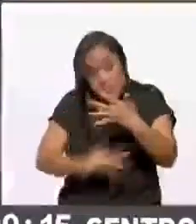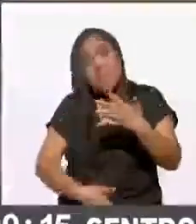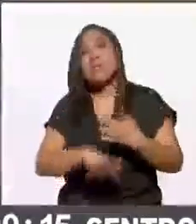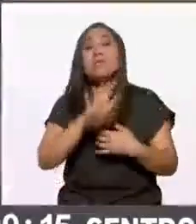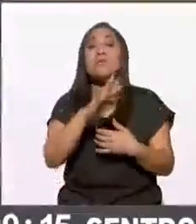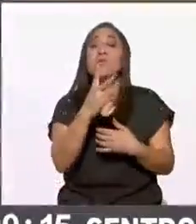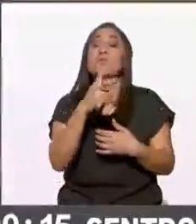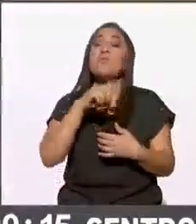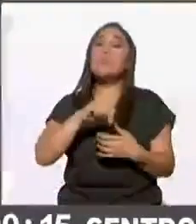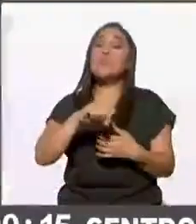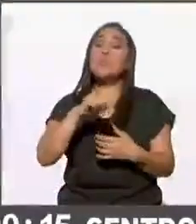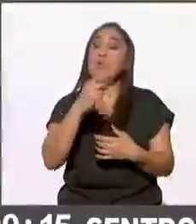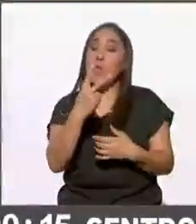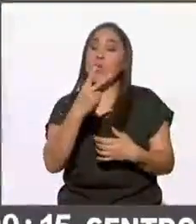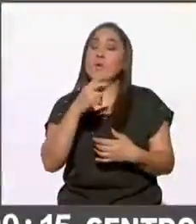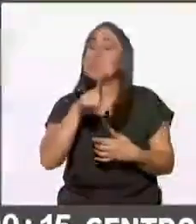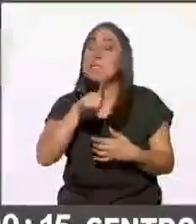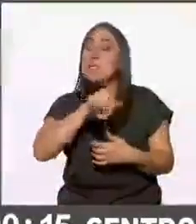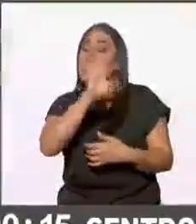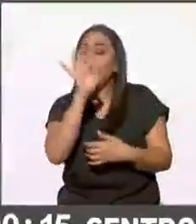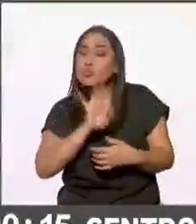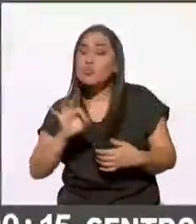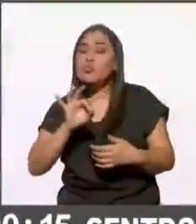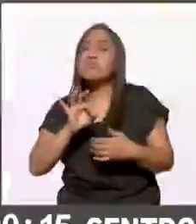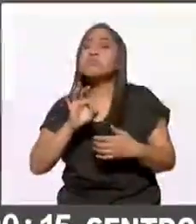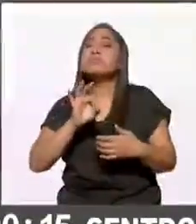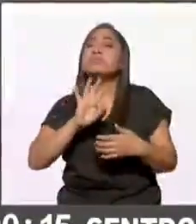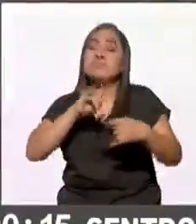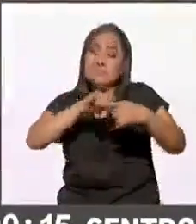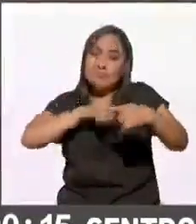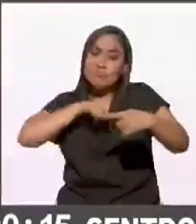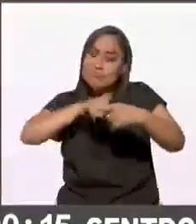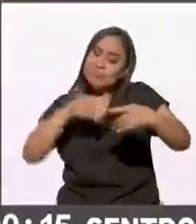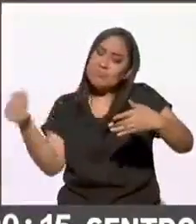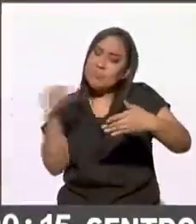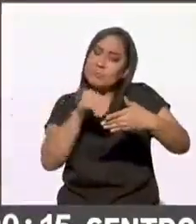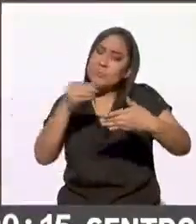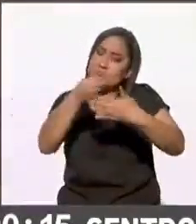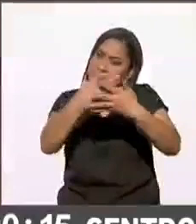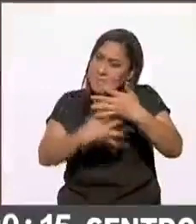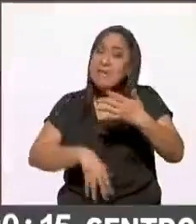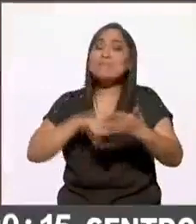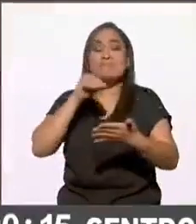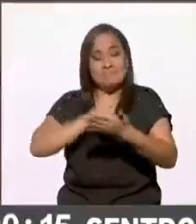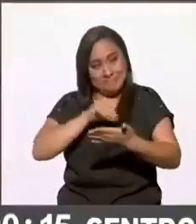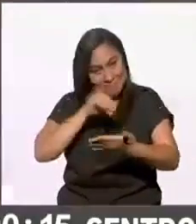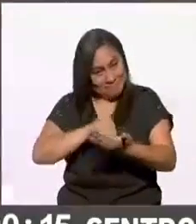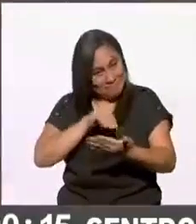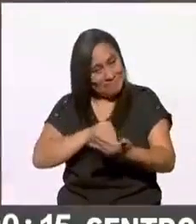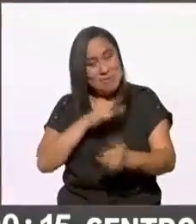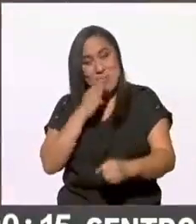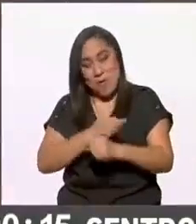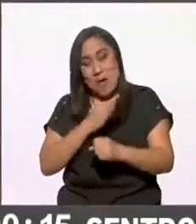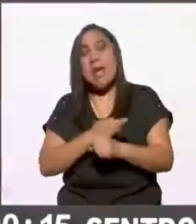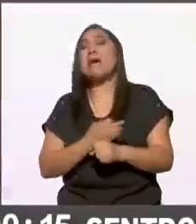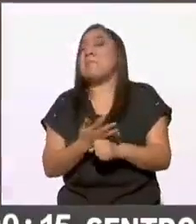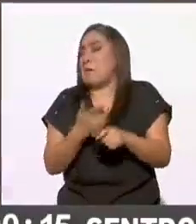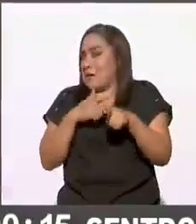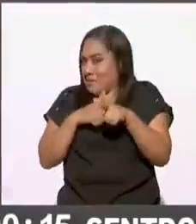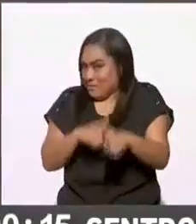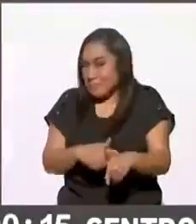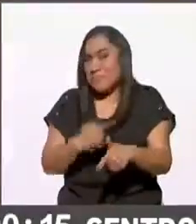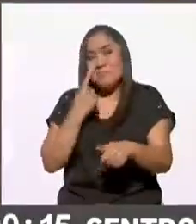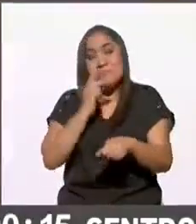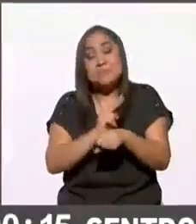.17% de actas capturadas y bueno pues seguiremos por supuesto pendientes yo